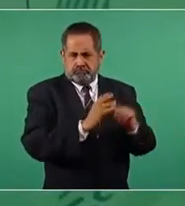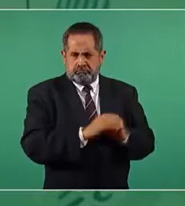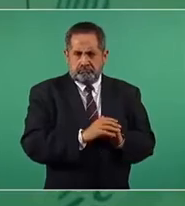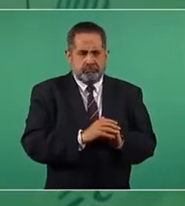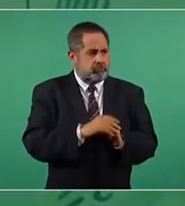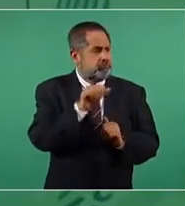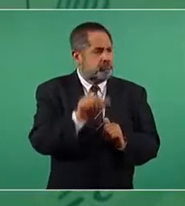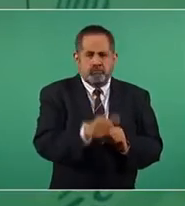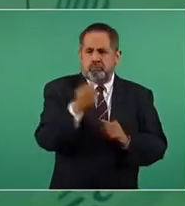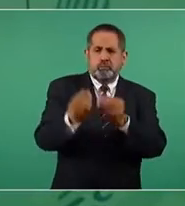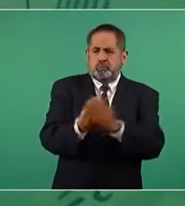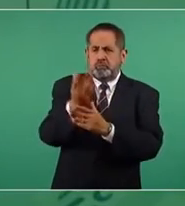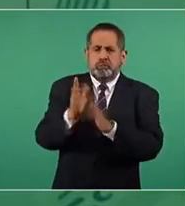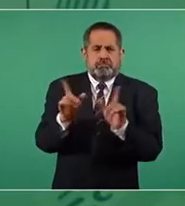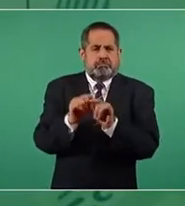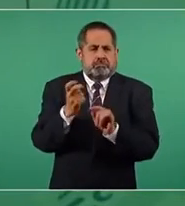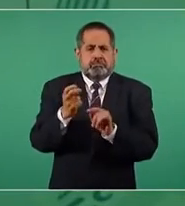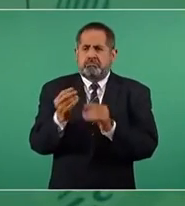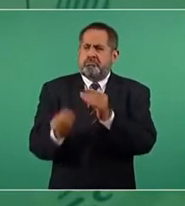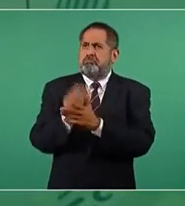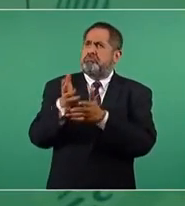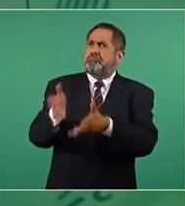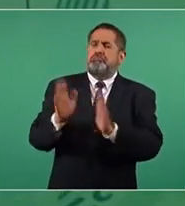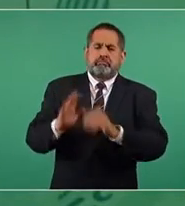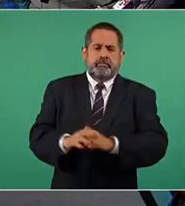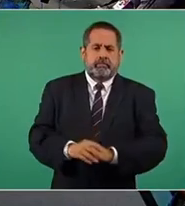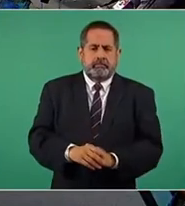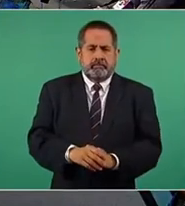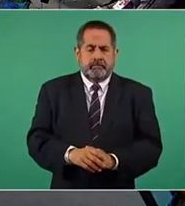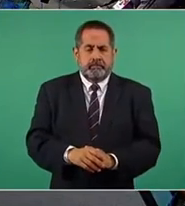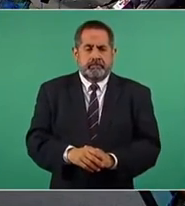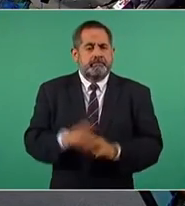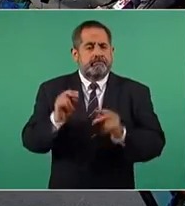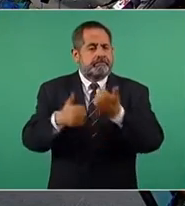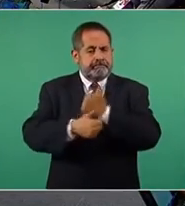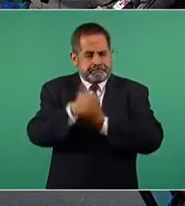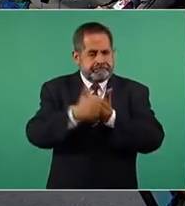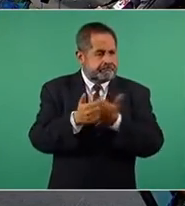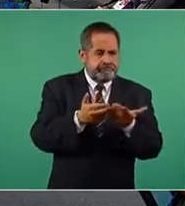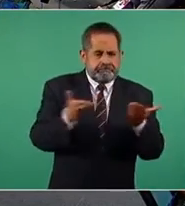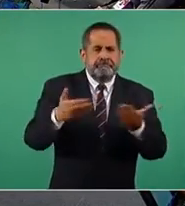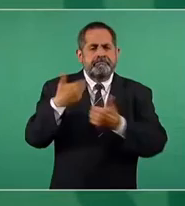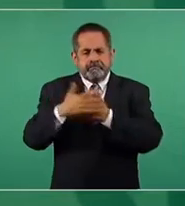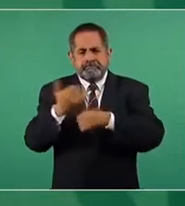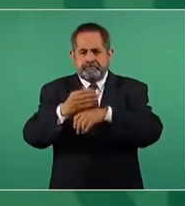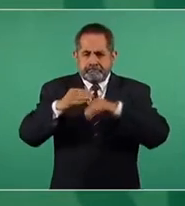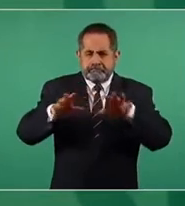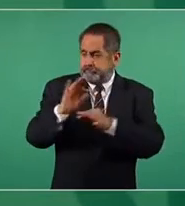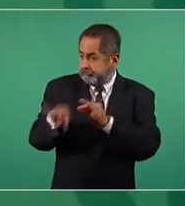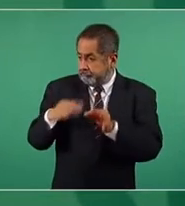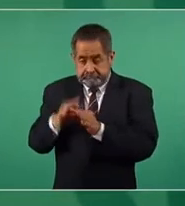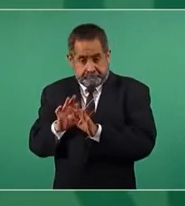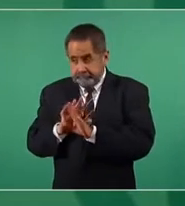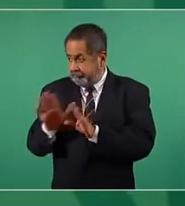más competencia, competencia y sí, vamos a informar cuando tengamos ya